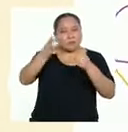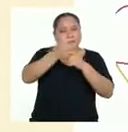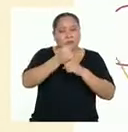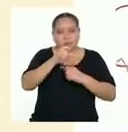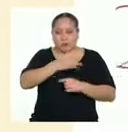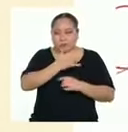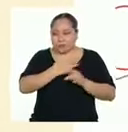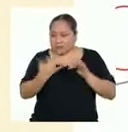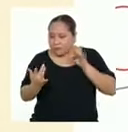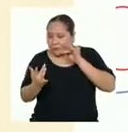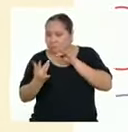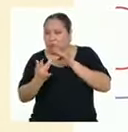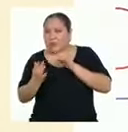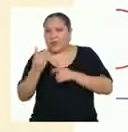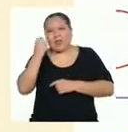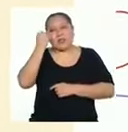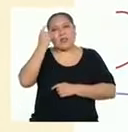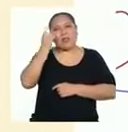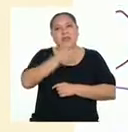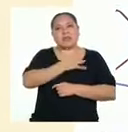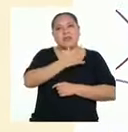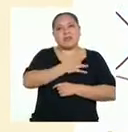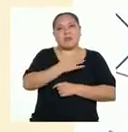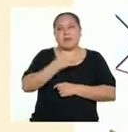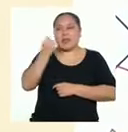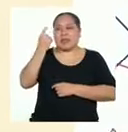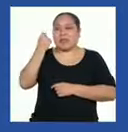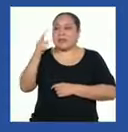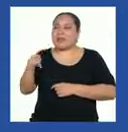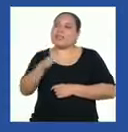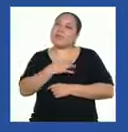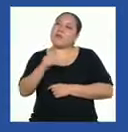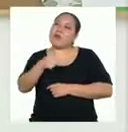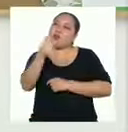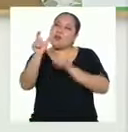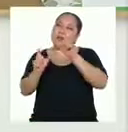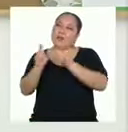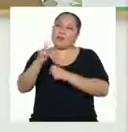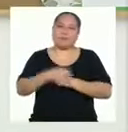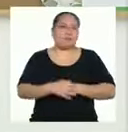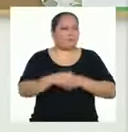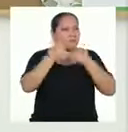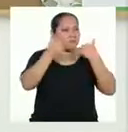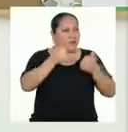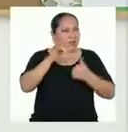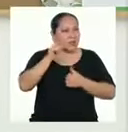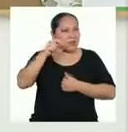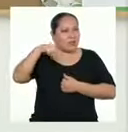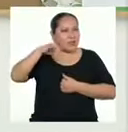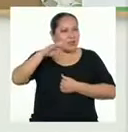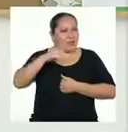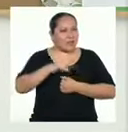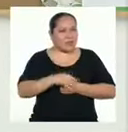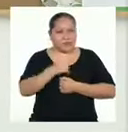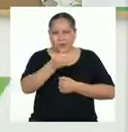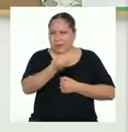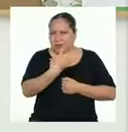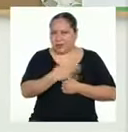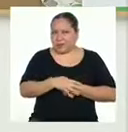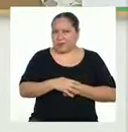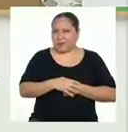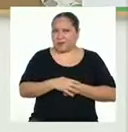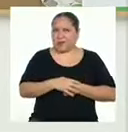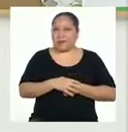desde la empatía, entender nuestros sentimientos y los de los demás. Muy bien, Yanira. Cuéntame,